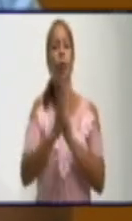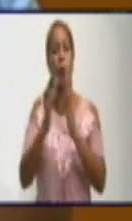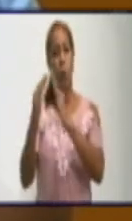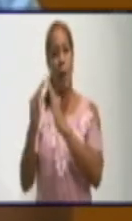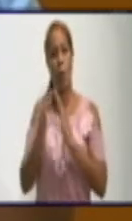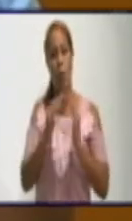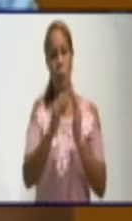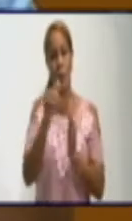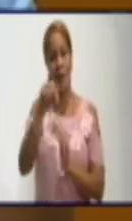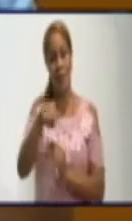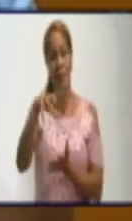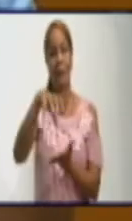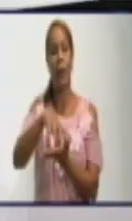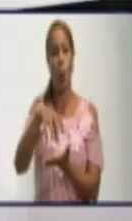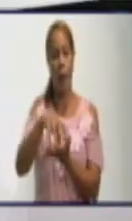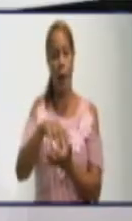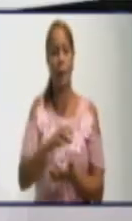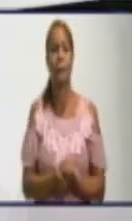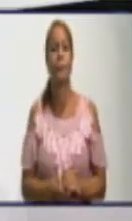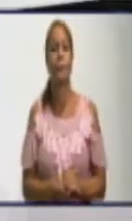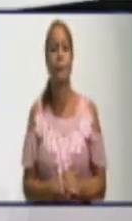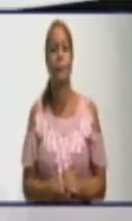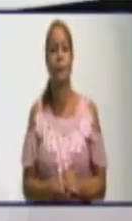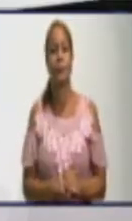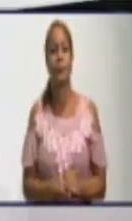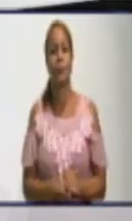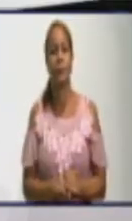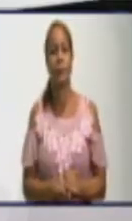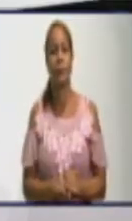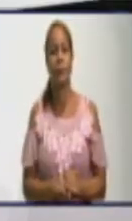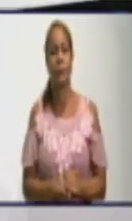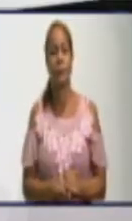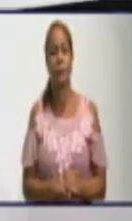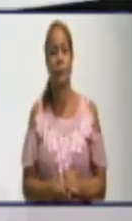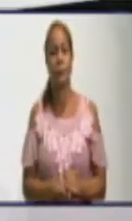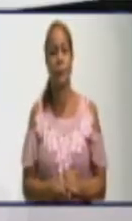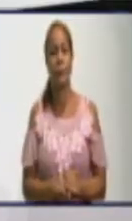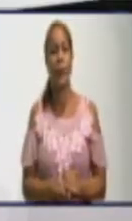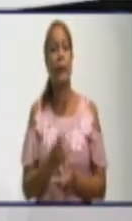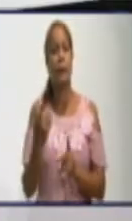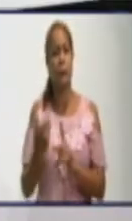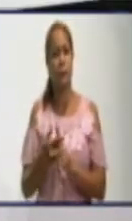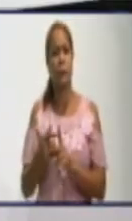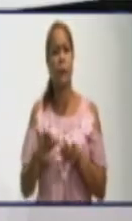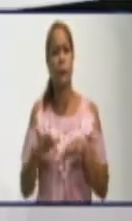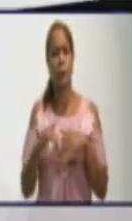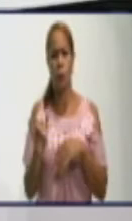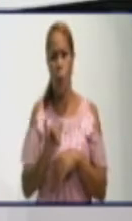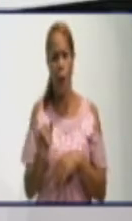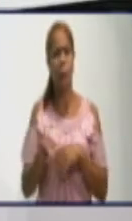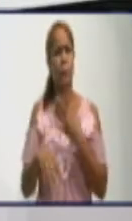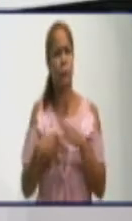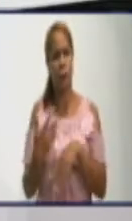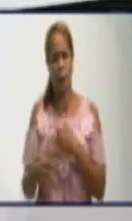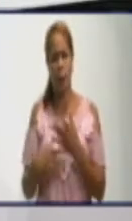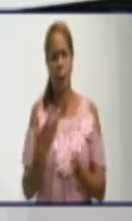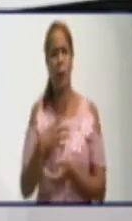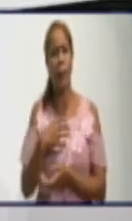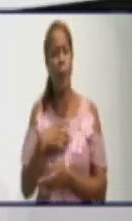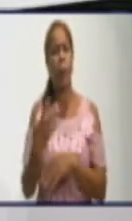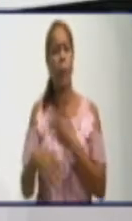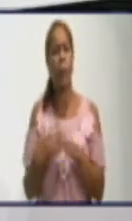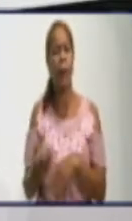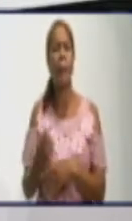casos sociales, a los ancianos, que es lo que está ahí, una parte de la población, no hay embarazadas, niños chiquitos, hemos